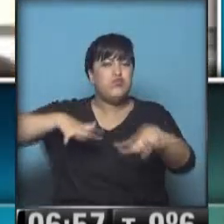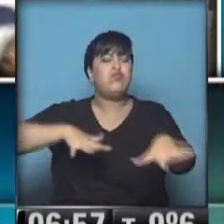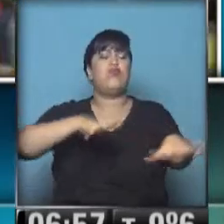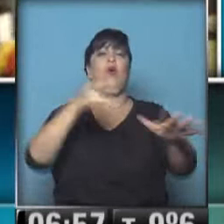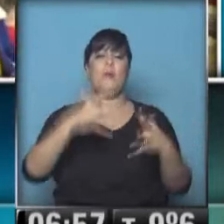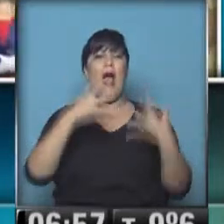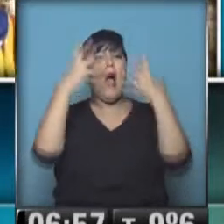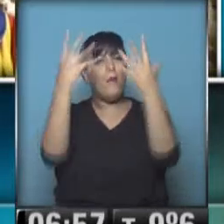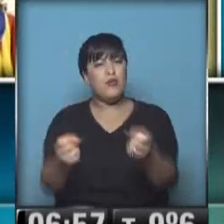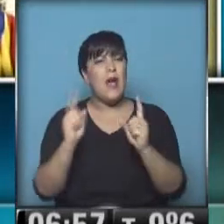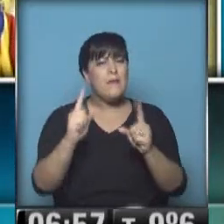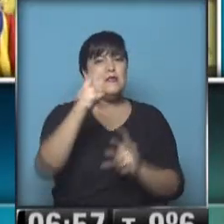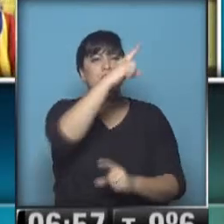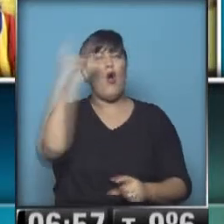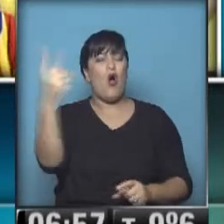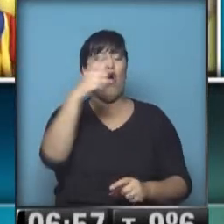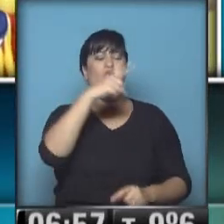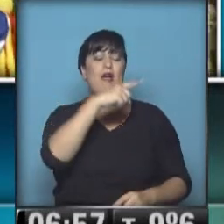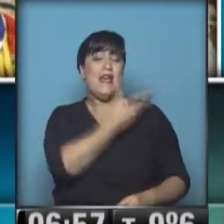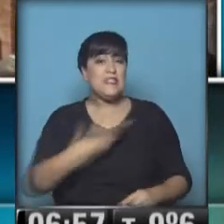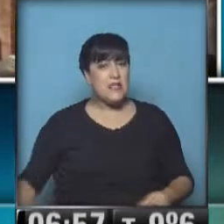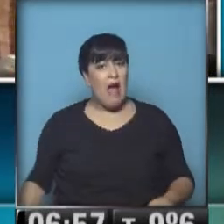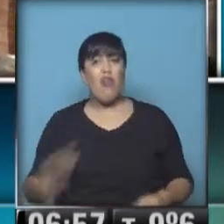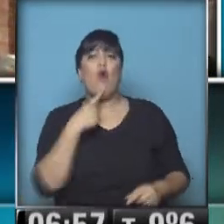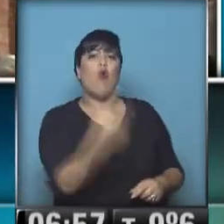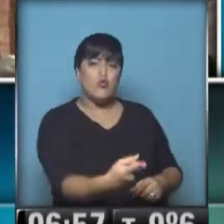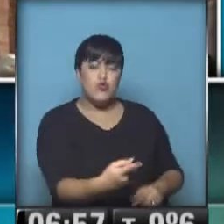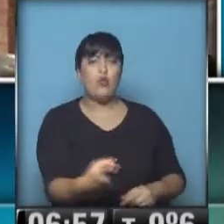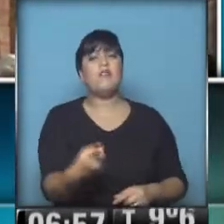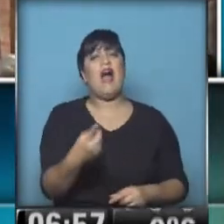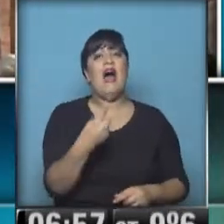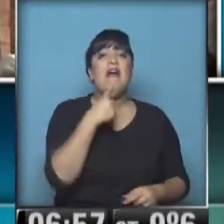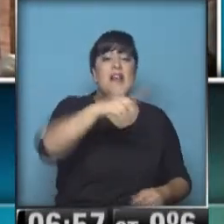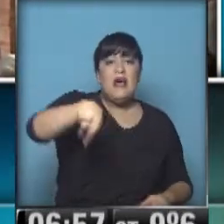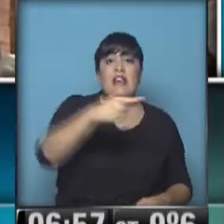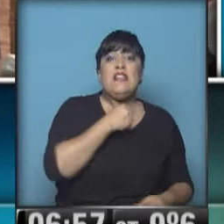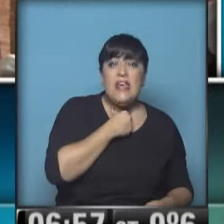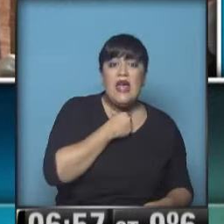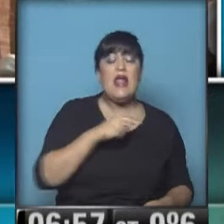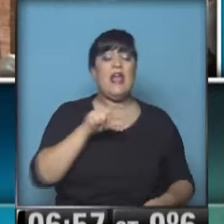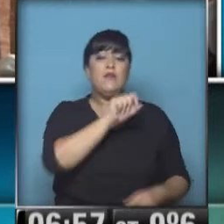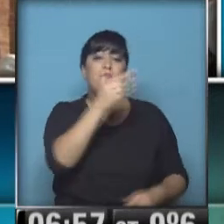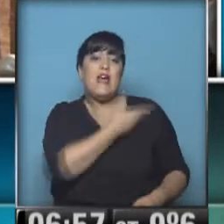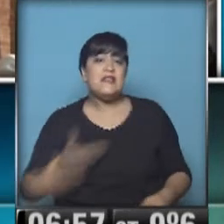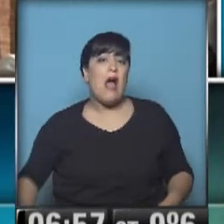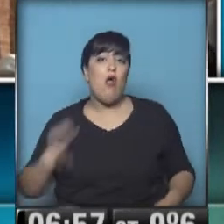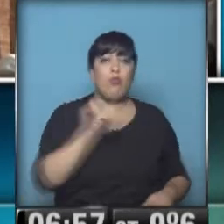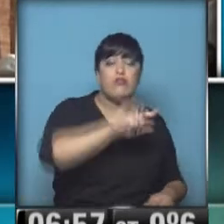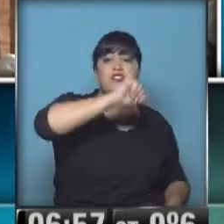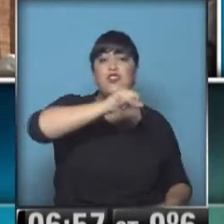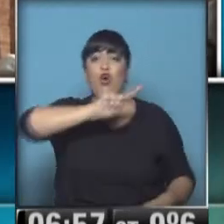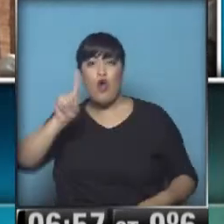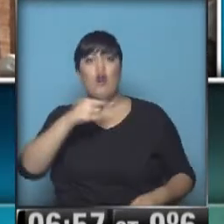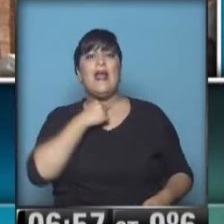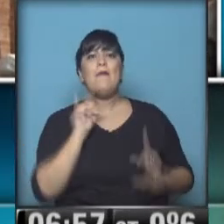apoyar una consulta del gobierno a la comunidad catalana para saber si desean o no conformar un Estado propio. Queremos que el pueblo decida su destino.